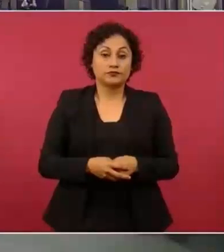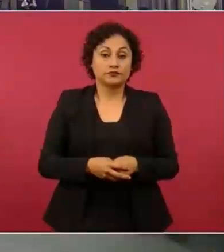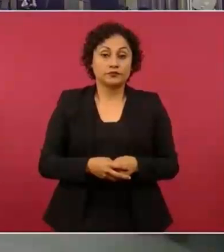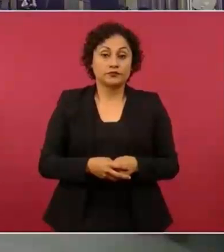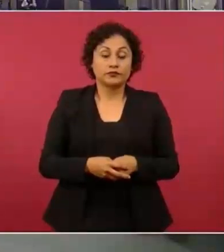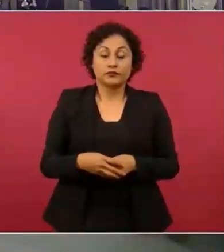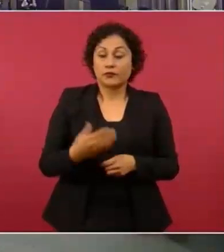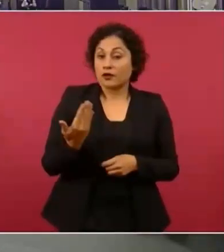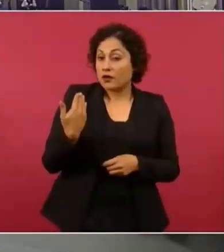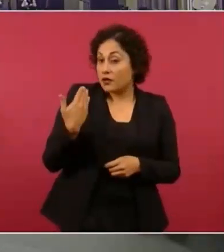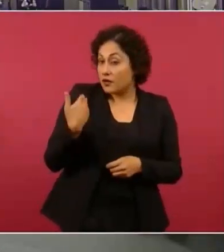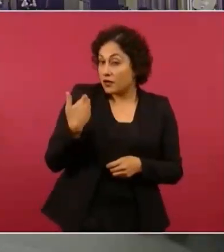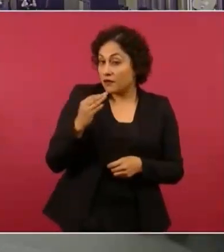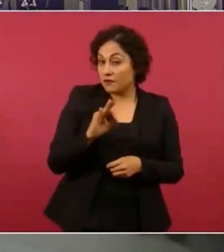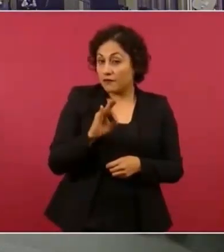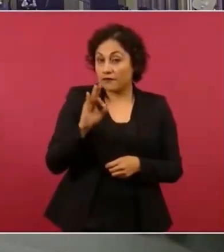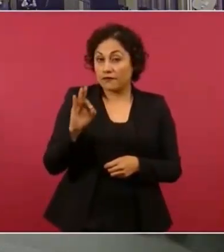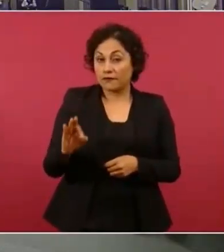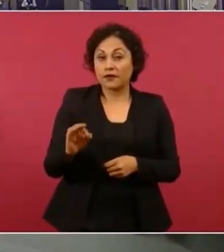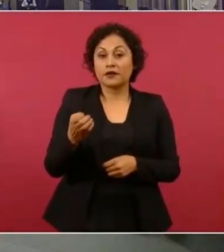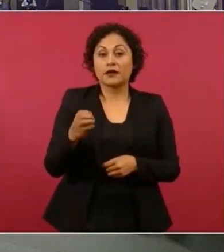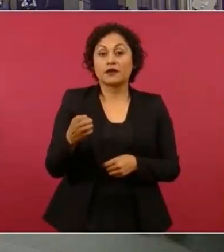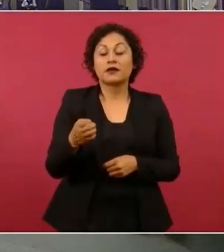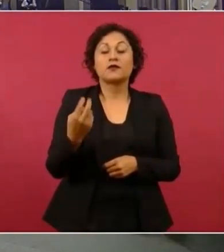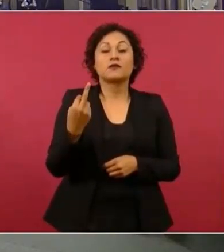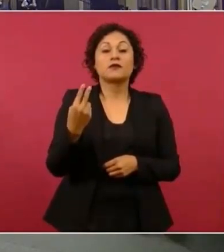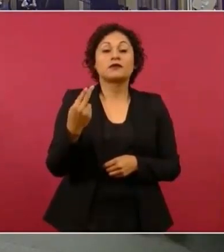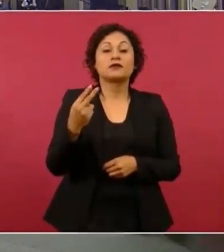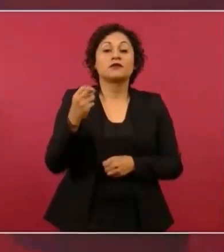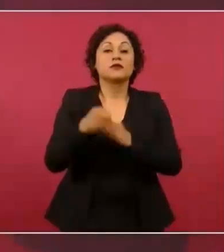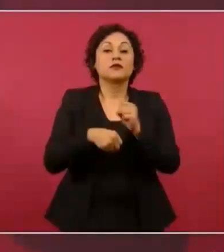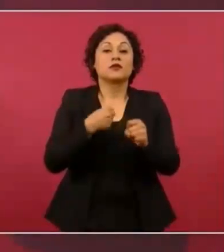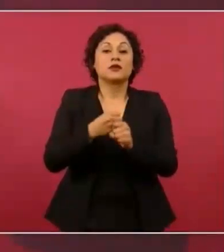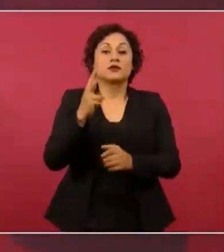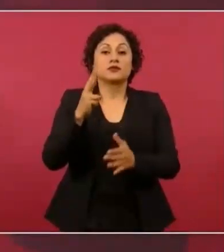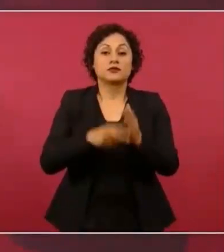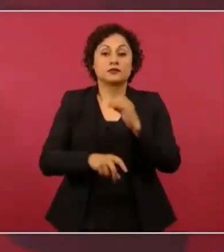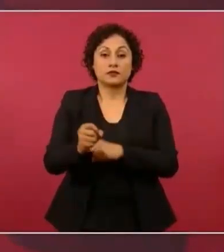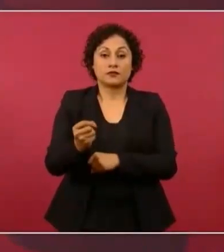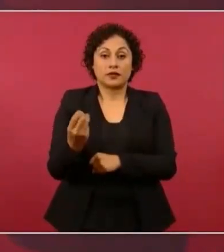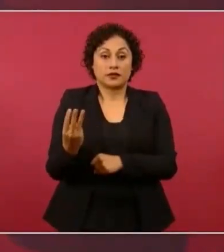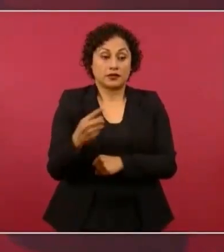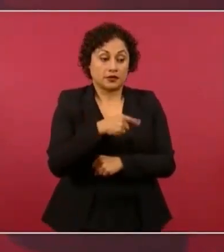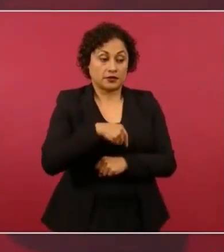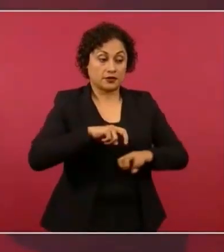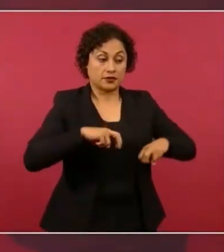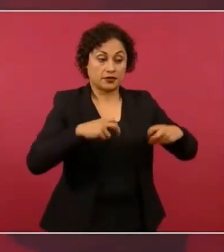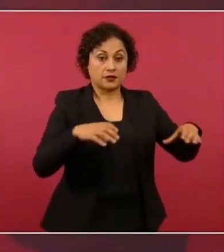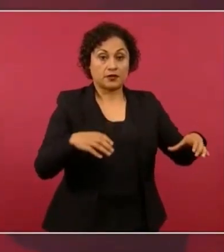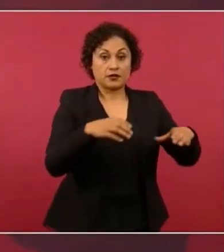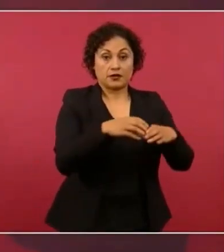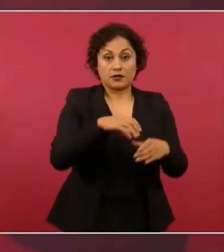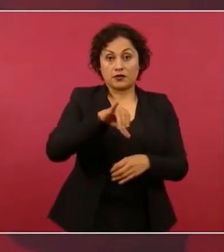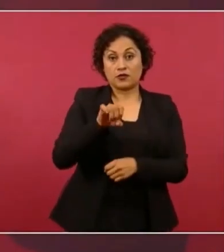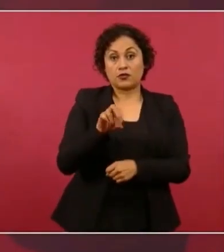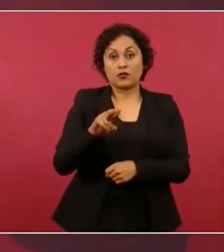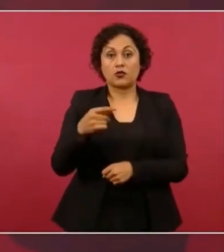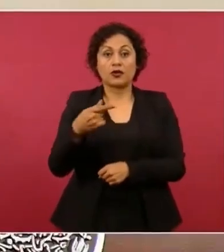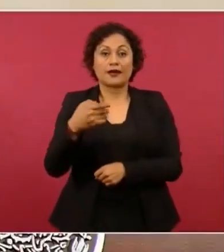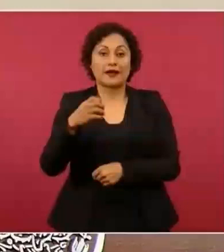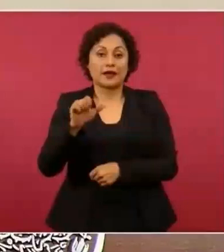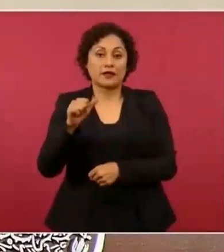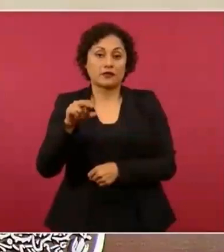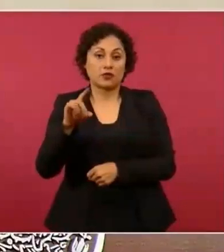apenas el 25 de enero de 2023, este tribunal está integrado por Jorge Antonio Cruz Ramos